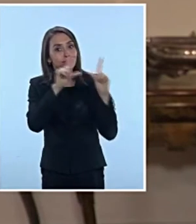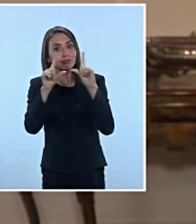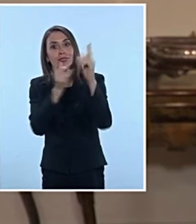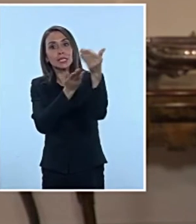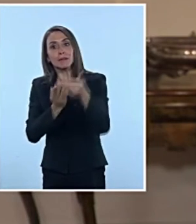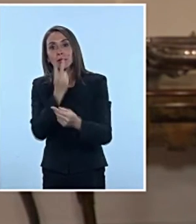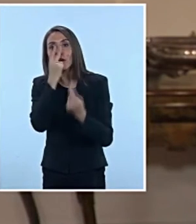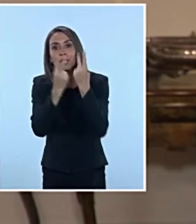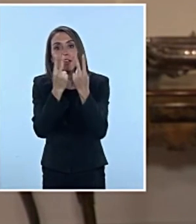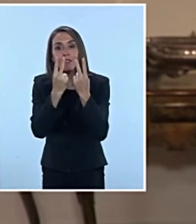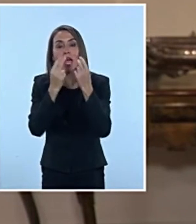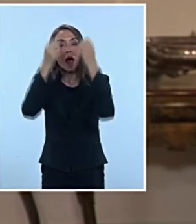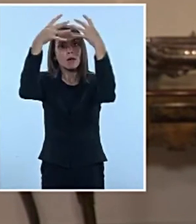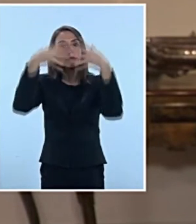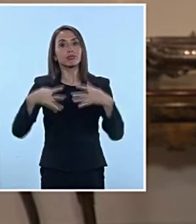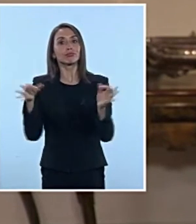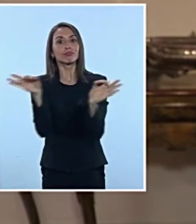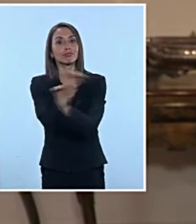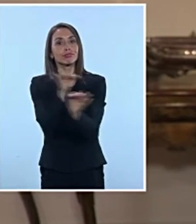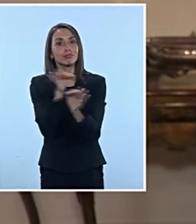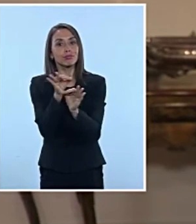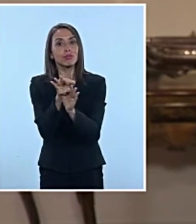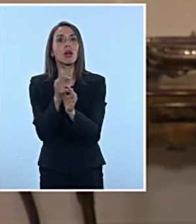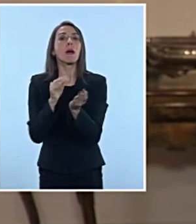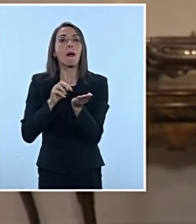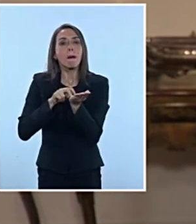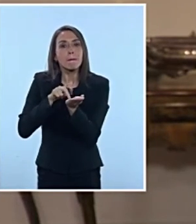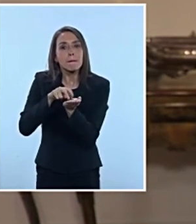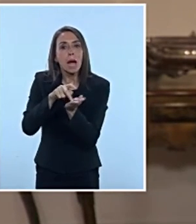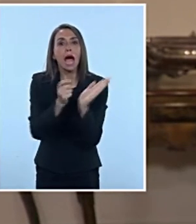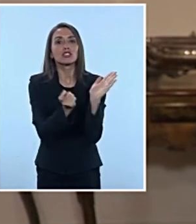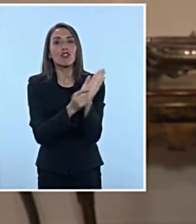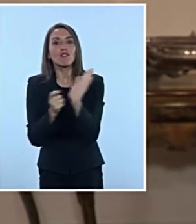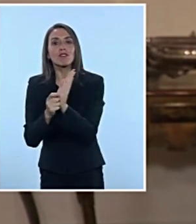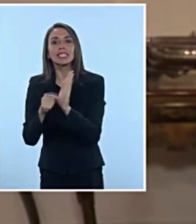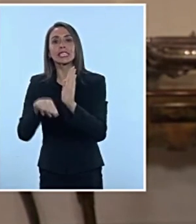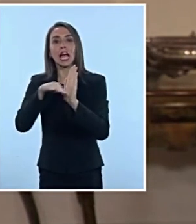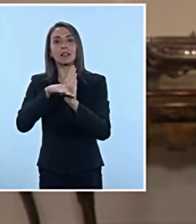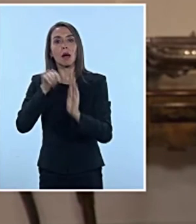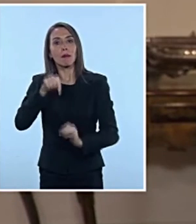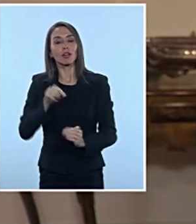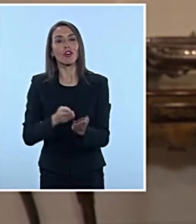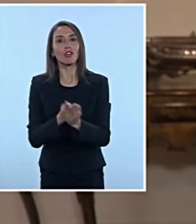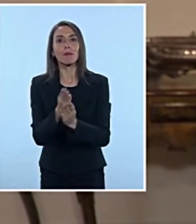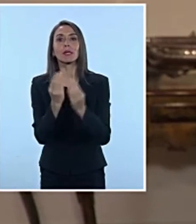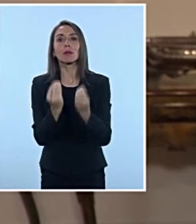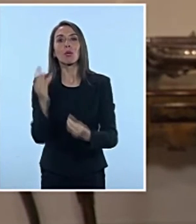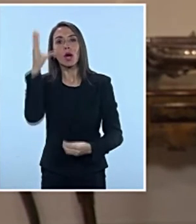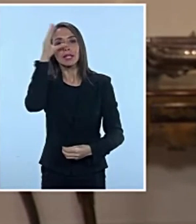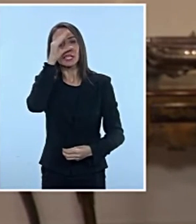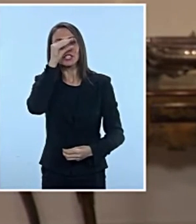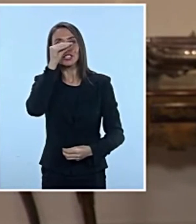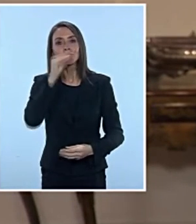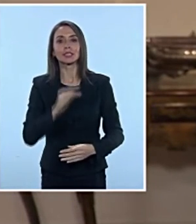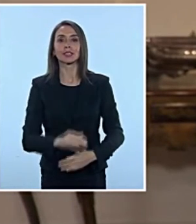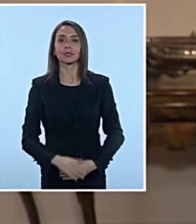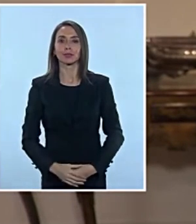invito a ver la infografía que explica los pasos y fechas de esta etapa que hoy comienza. Buenas noches.